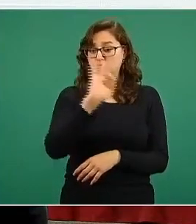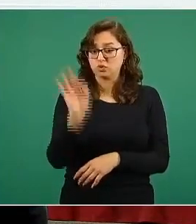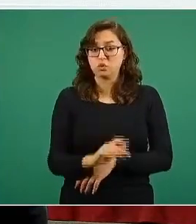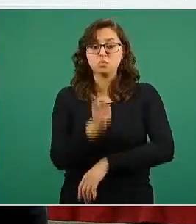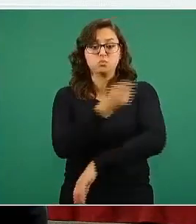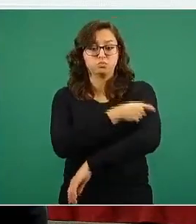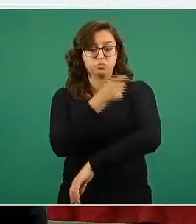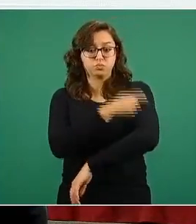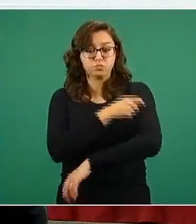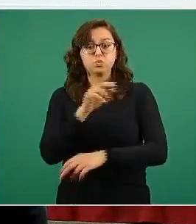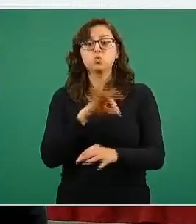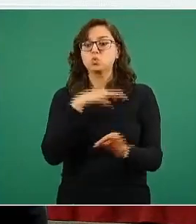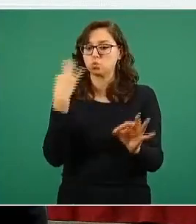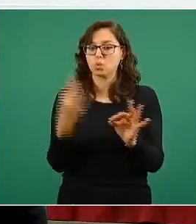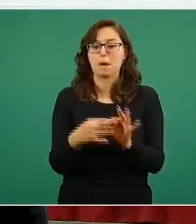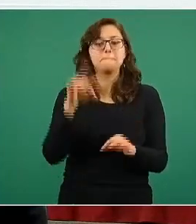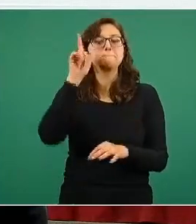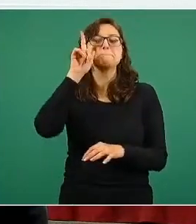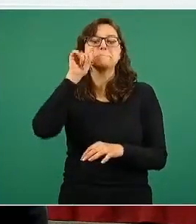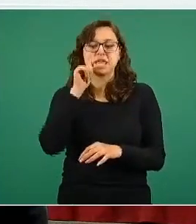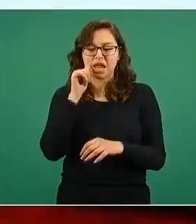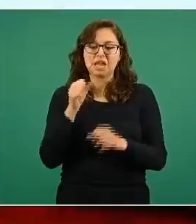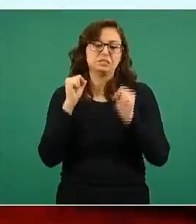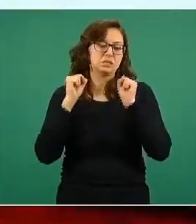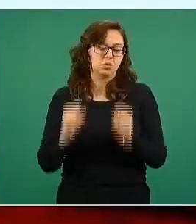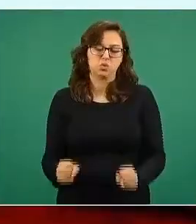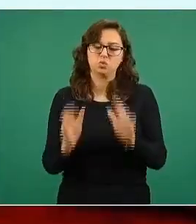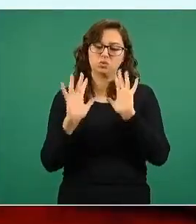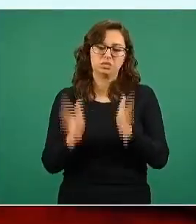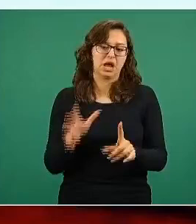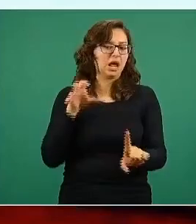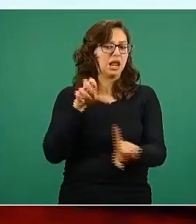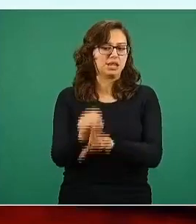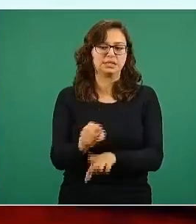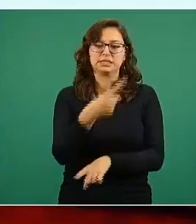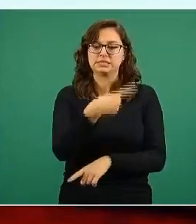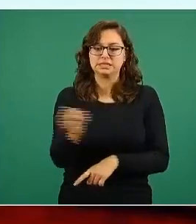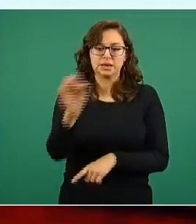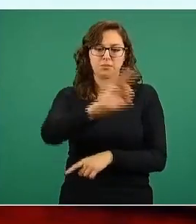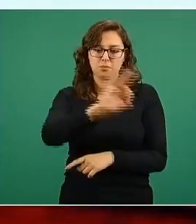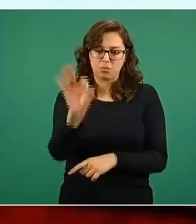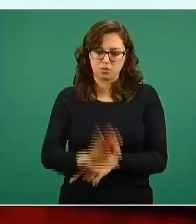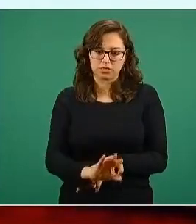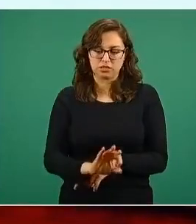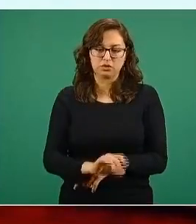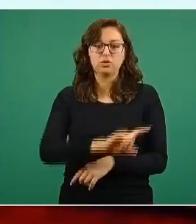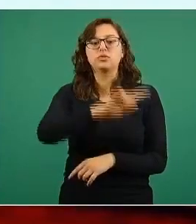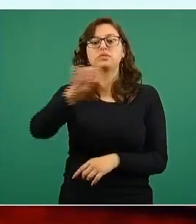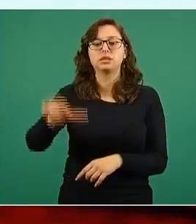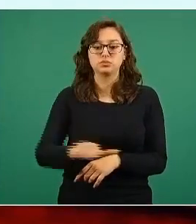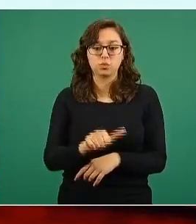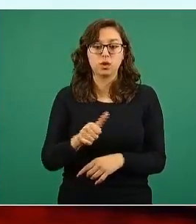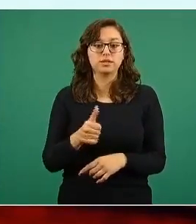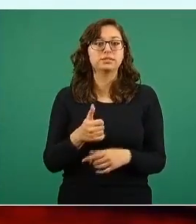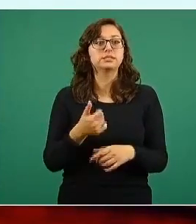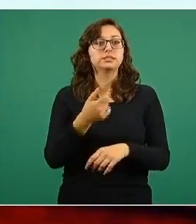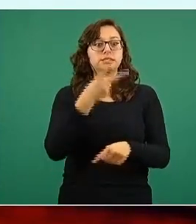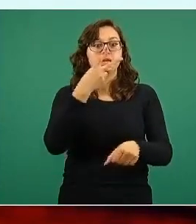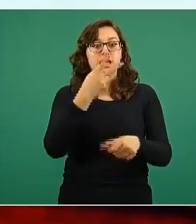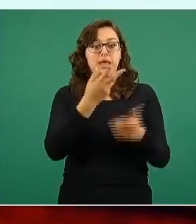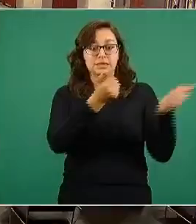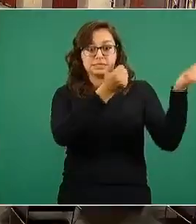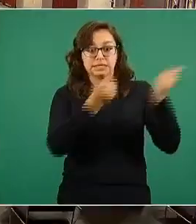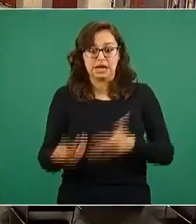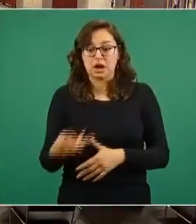Seguramente mañana terminará de usarse este embarque y se empieza inmediatamente a usar el embarque grande de